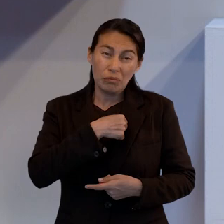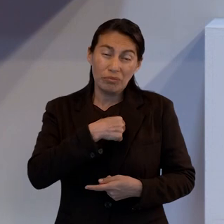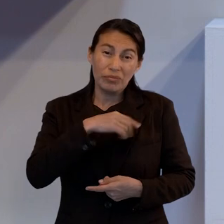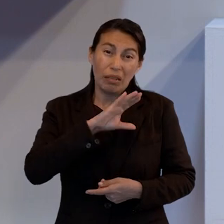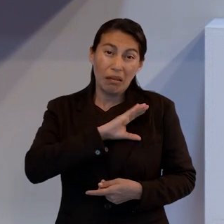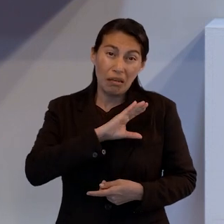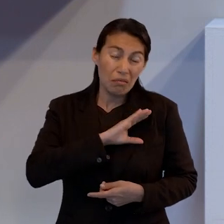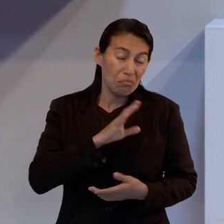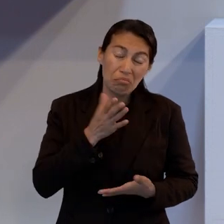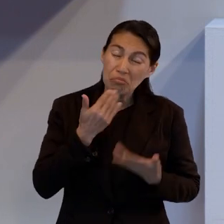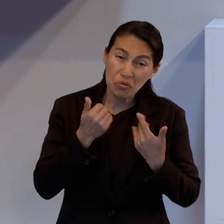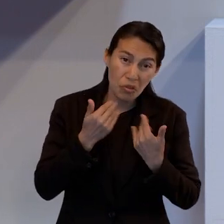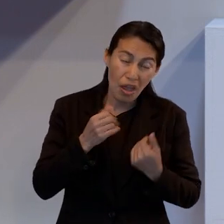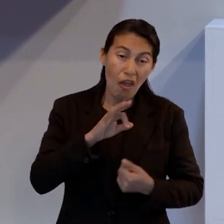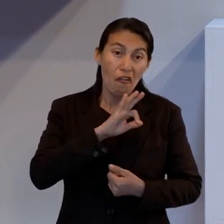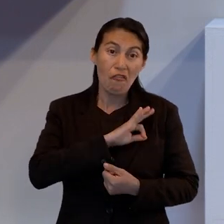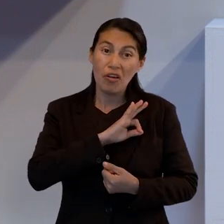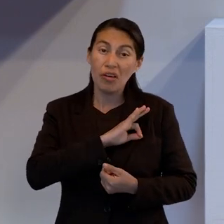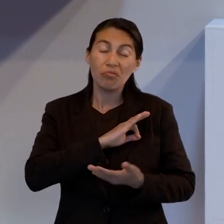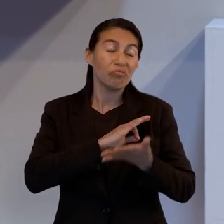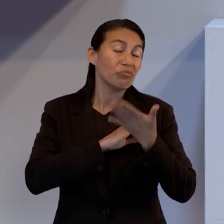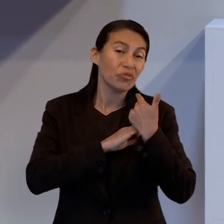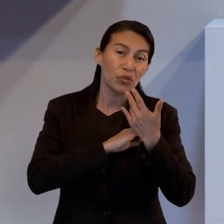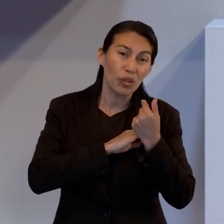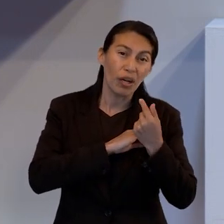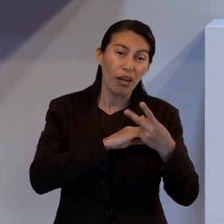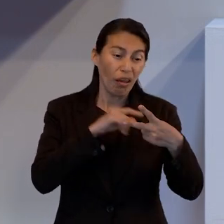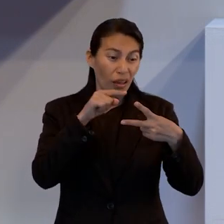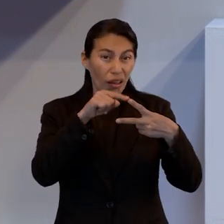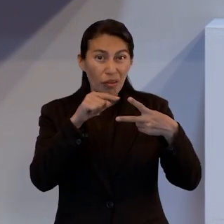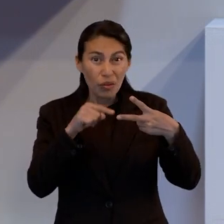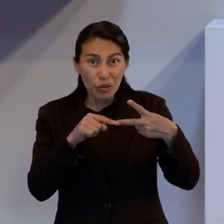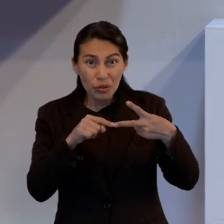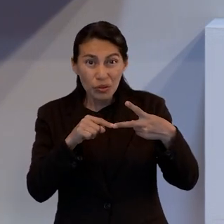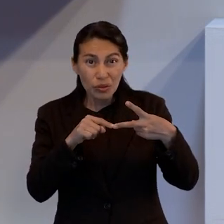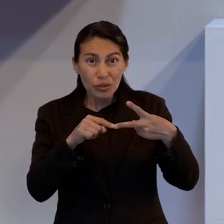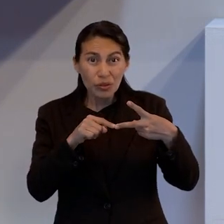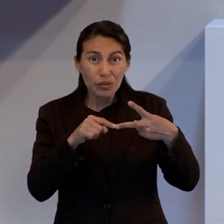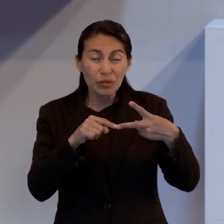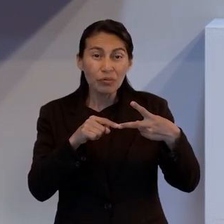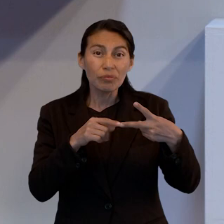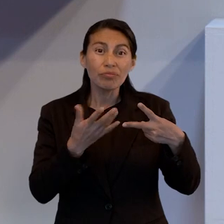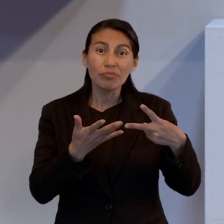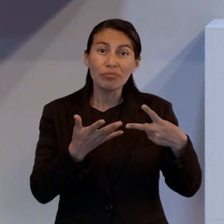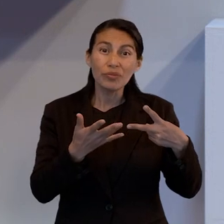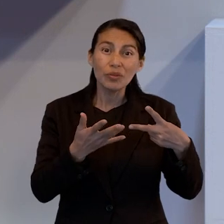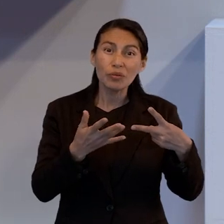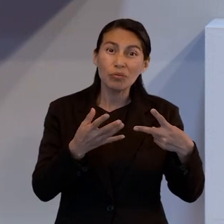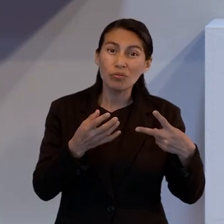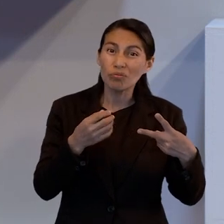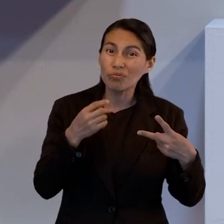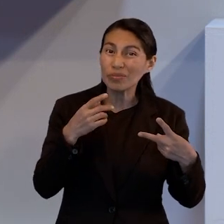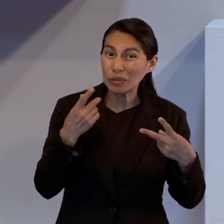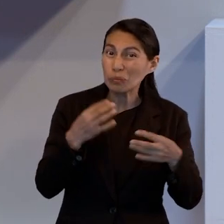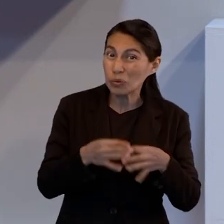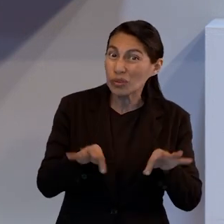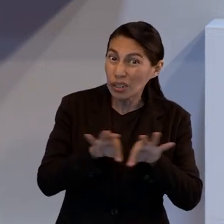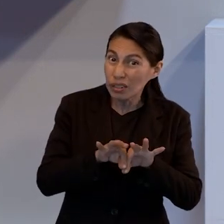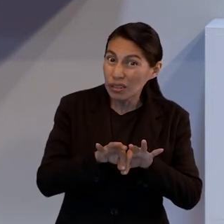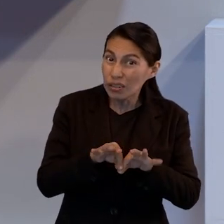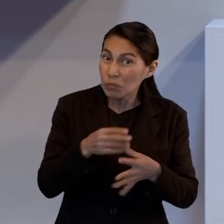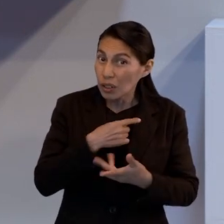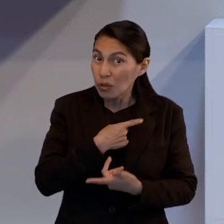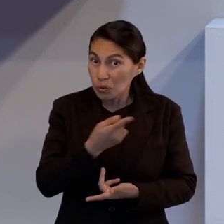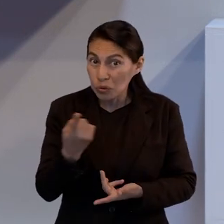falta de fe. ¿Será que estos peligros pueden ser potencial para nosotros